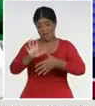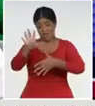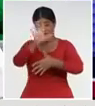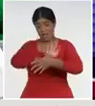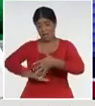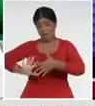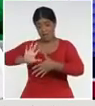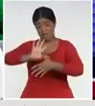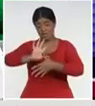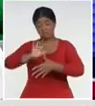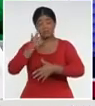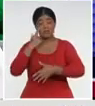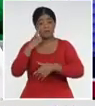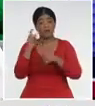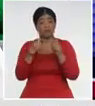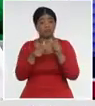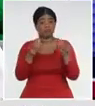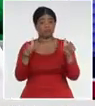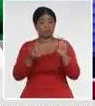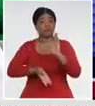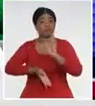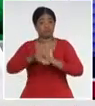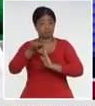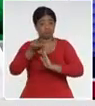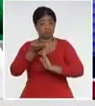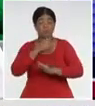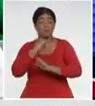poquito mayor, de 2,41,